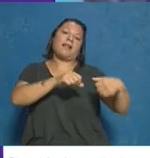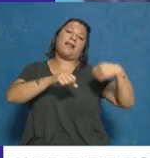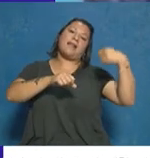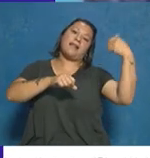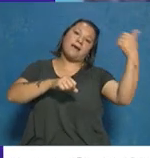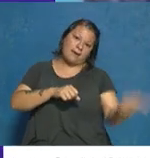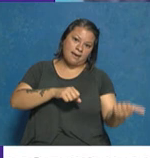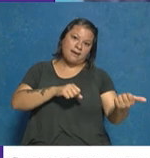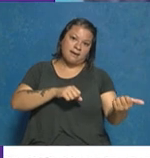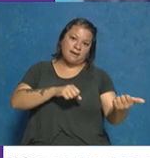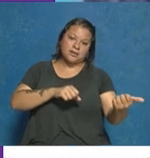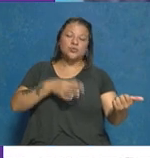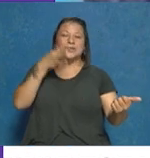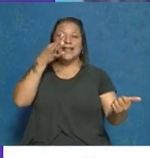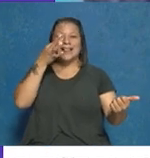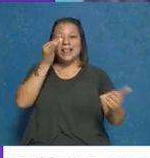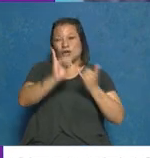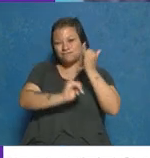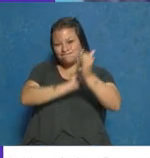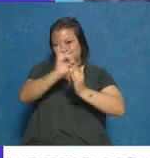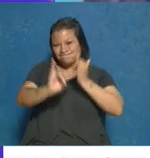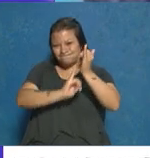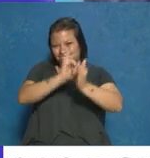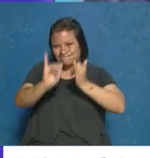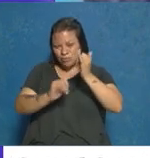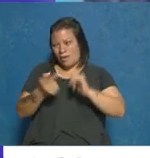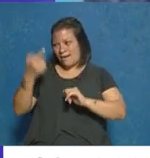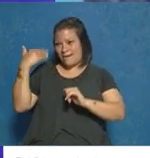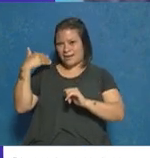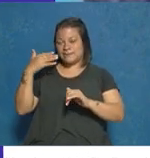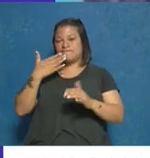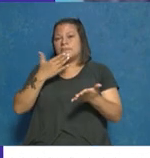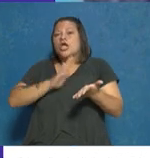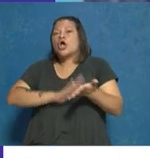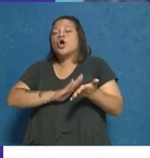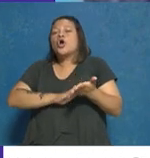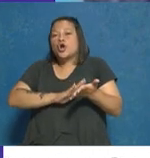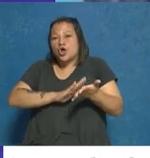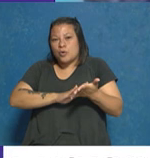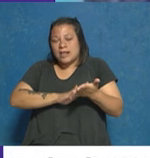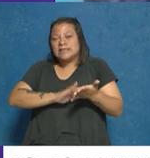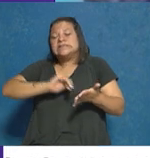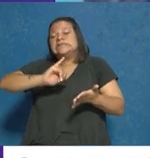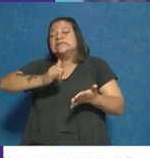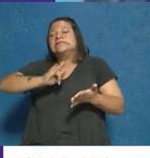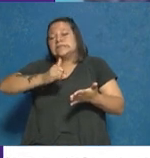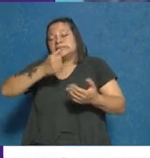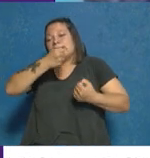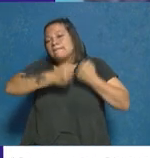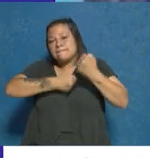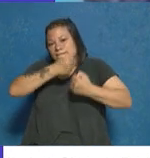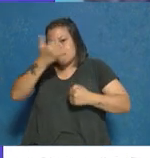piso. Eso lo contó un testigo. Por lo tanto, esto, en alguna medida, está corroborando que se produjo un hecho de estas